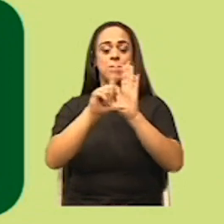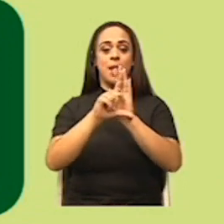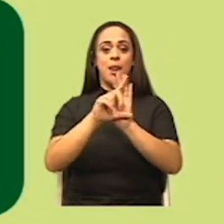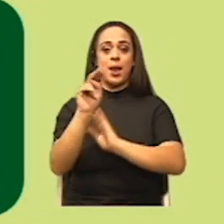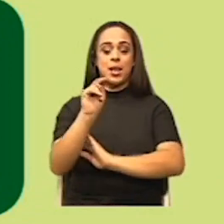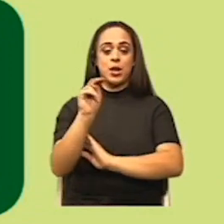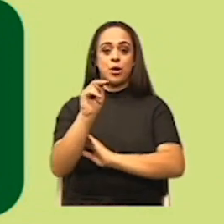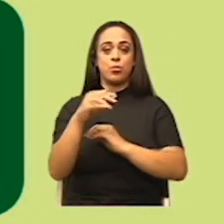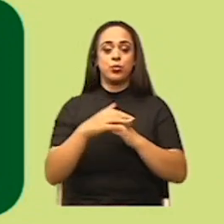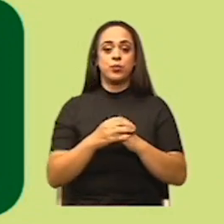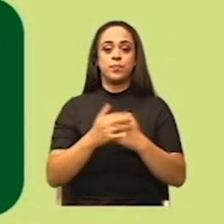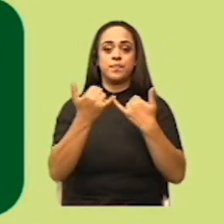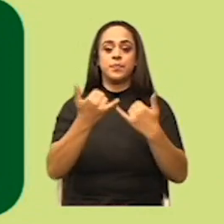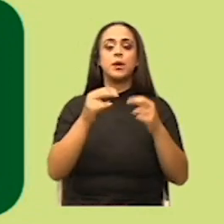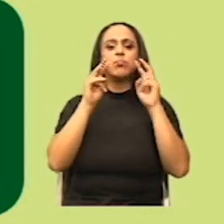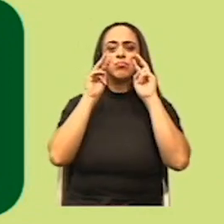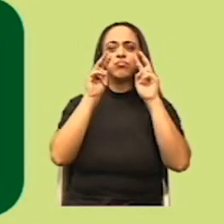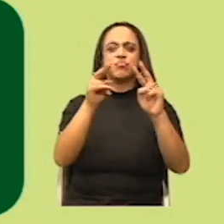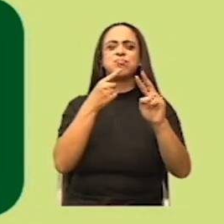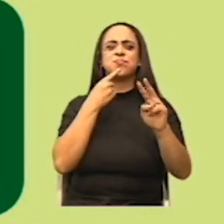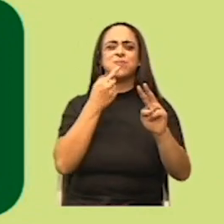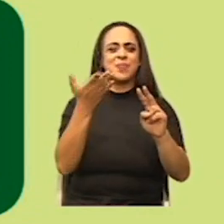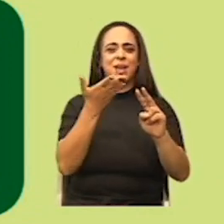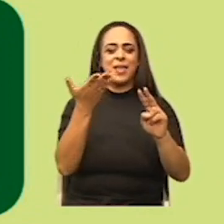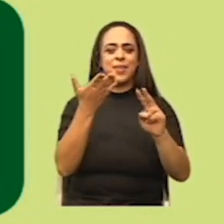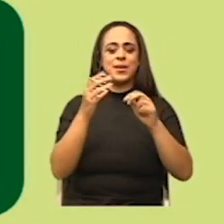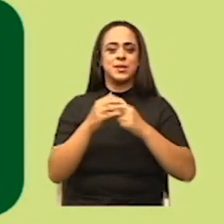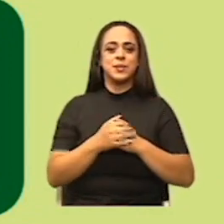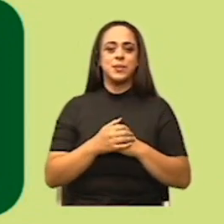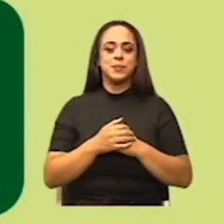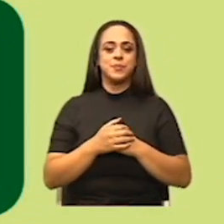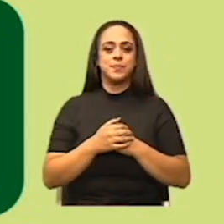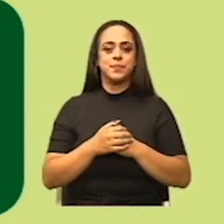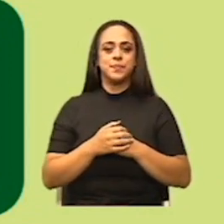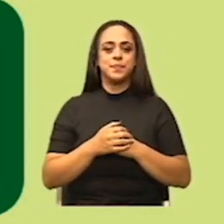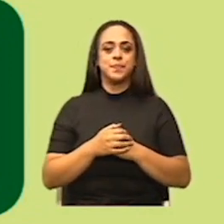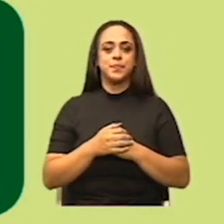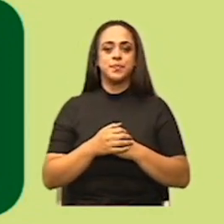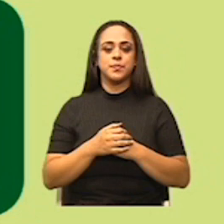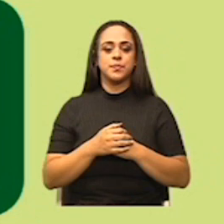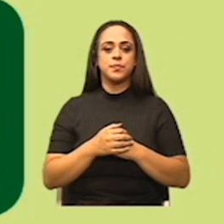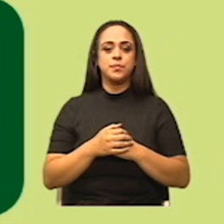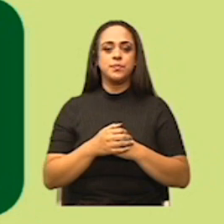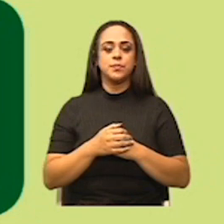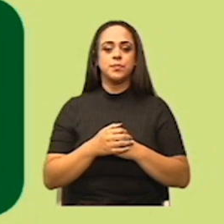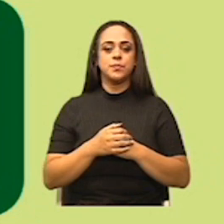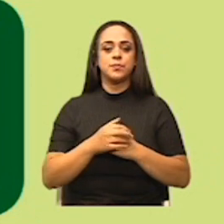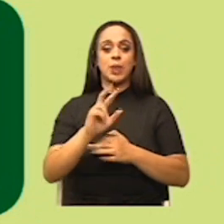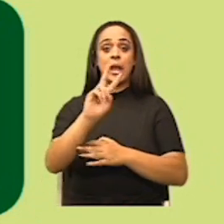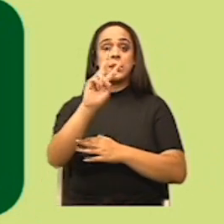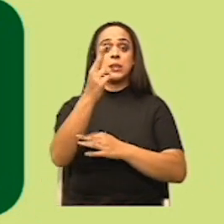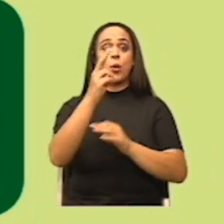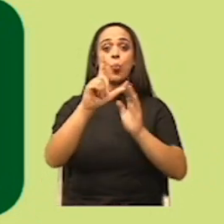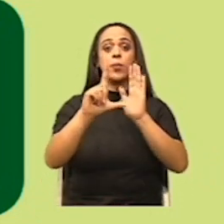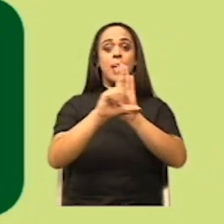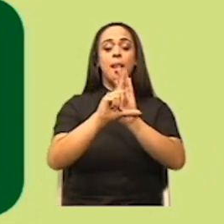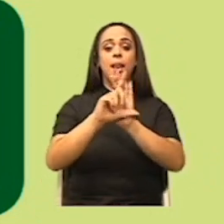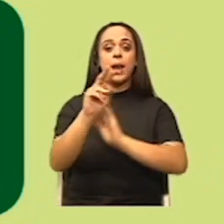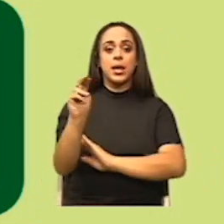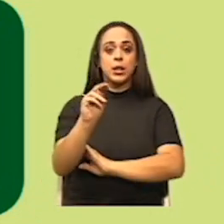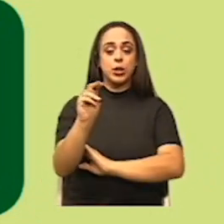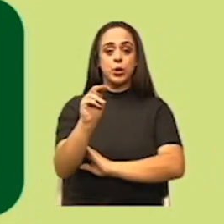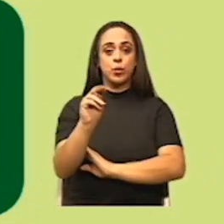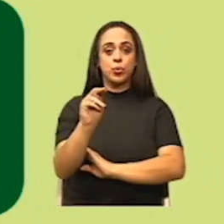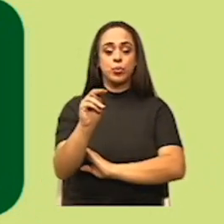Ahora, vamos a escuchar qué nos dice ese enunciado de la segunda ley de Newton. Segunda ley de Newton. La